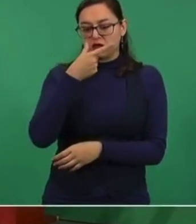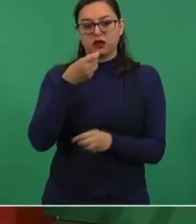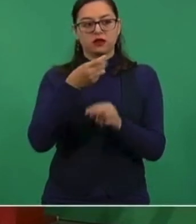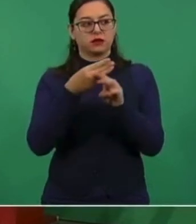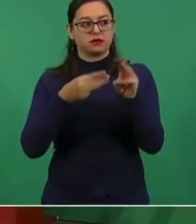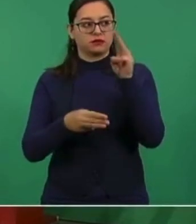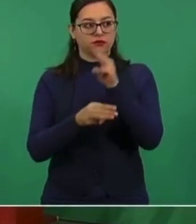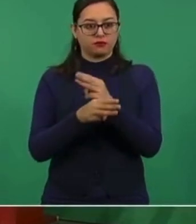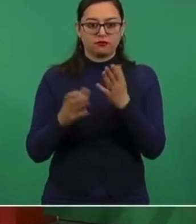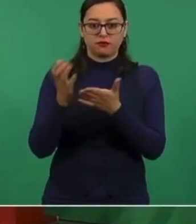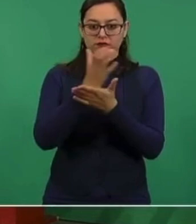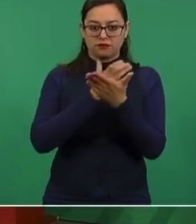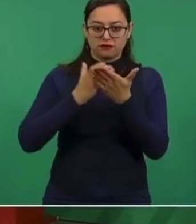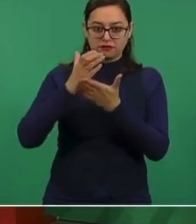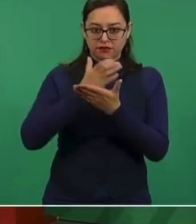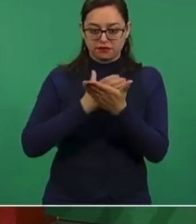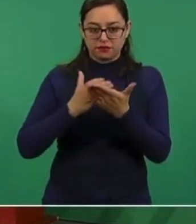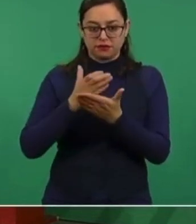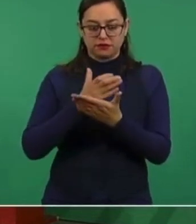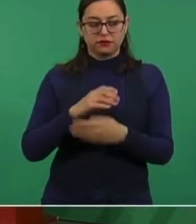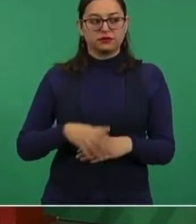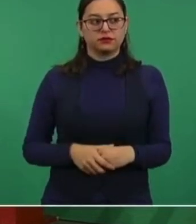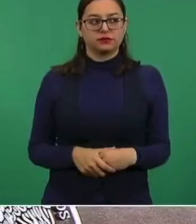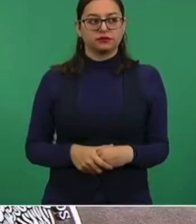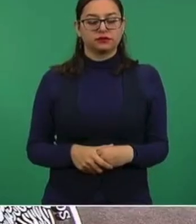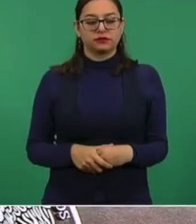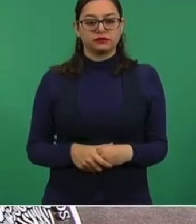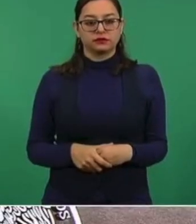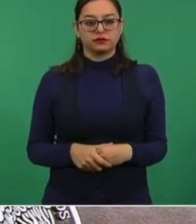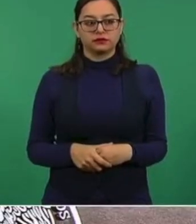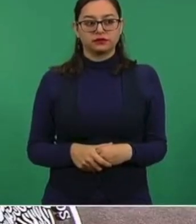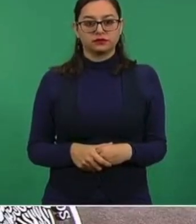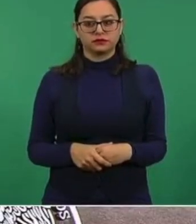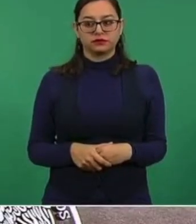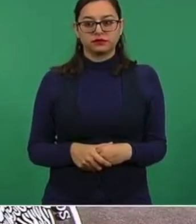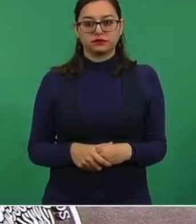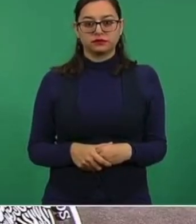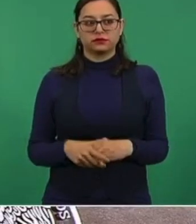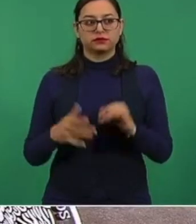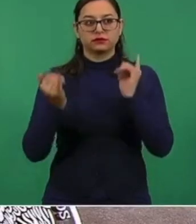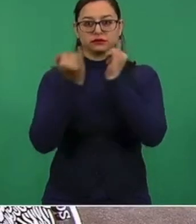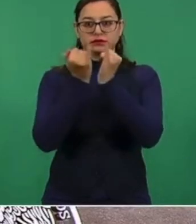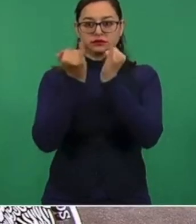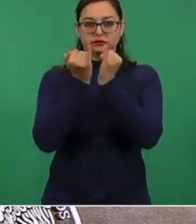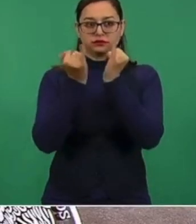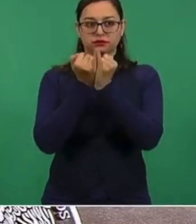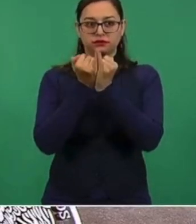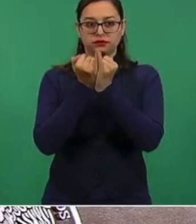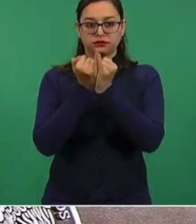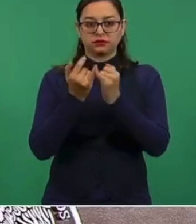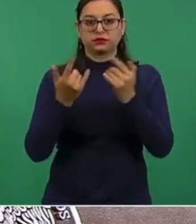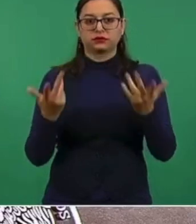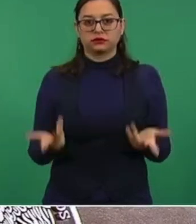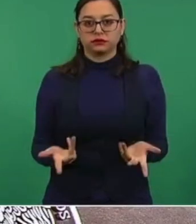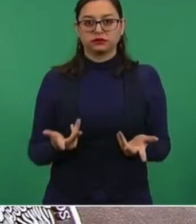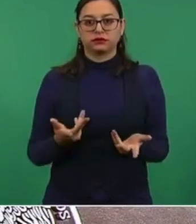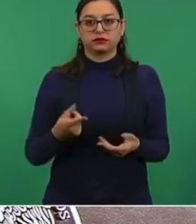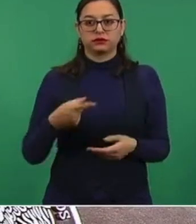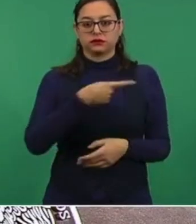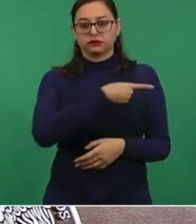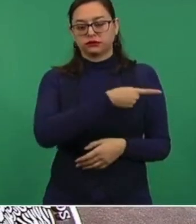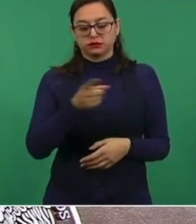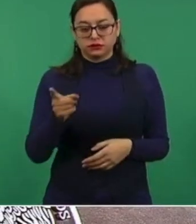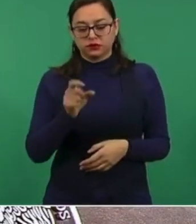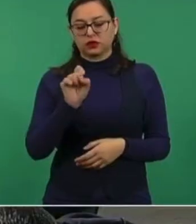material de curación del Insabi. Acompañamiento de los transportes de los operadores logísticos por las Fuerzas Armadas,